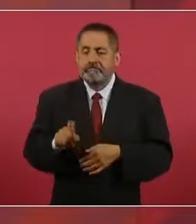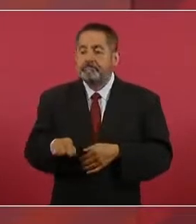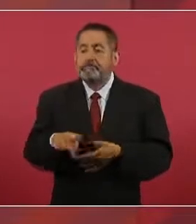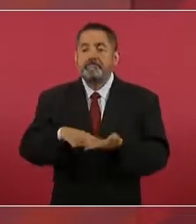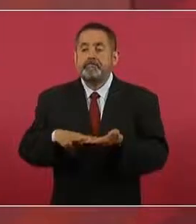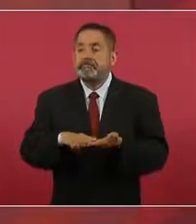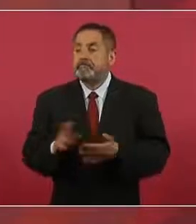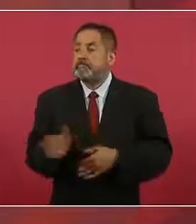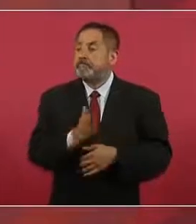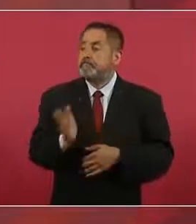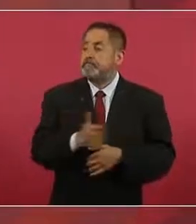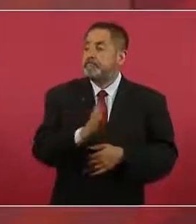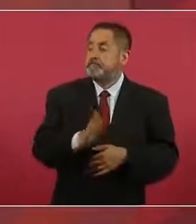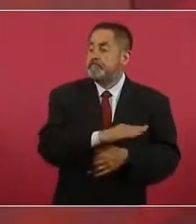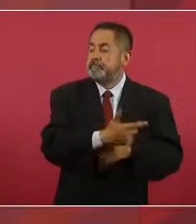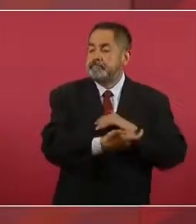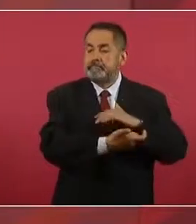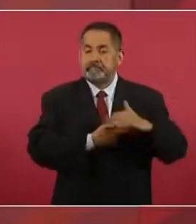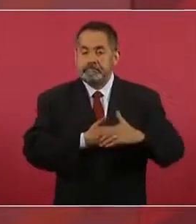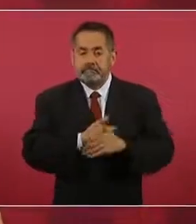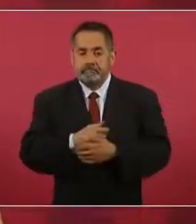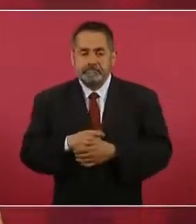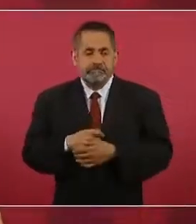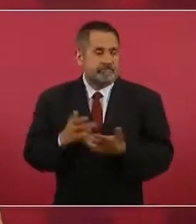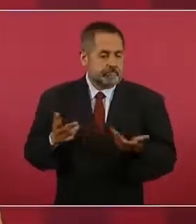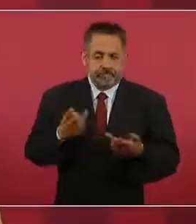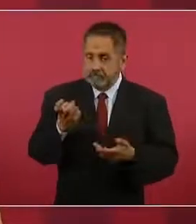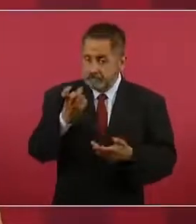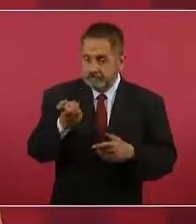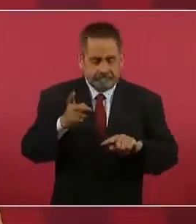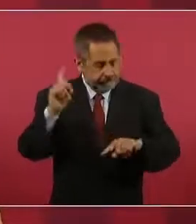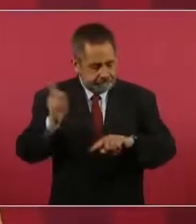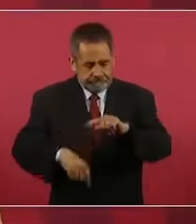Entonces, todo eso se ha ido limpiando.